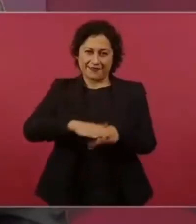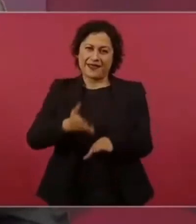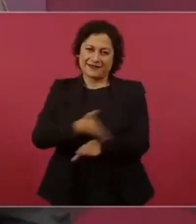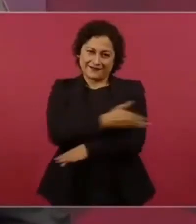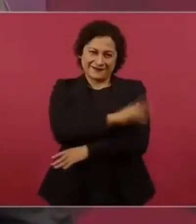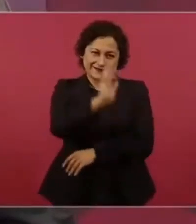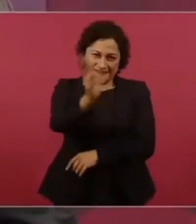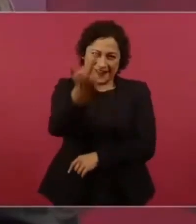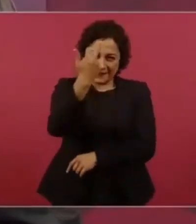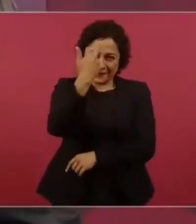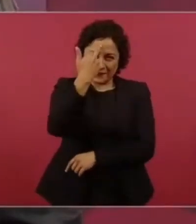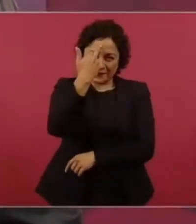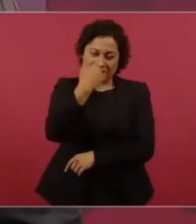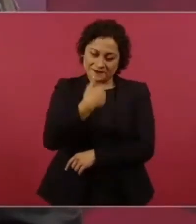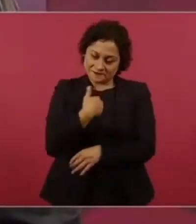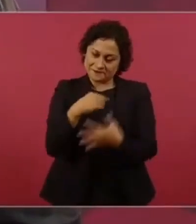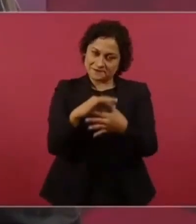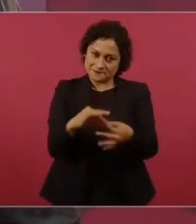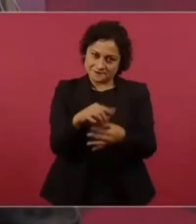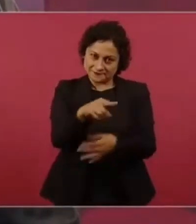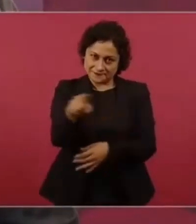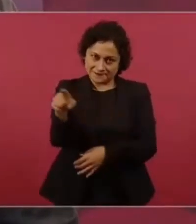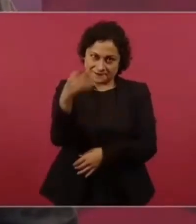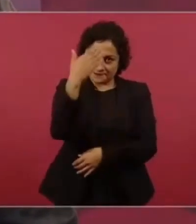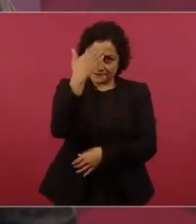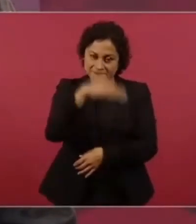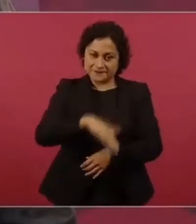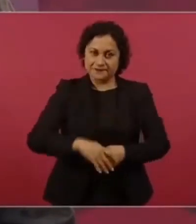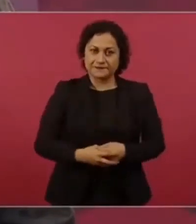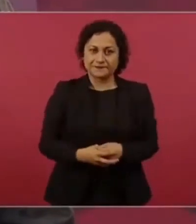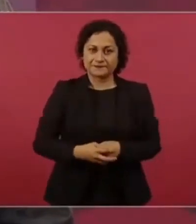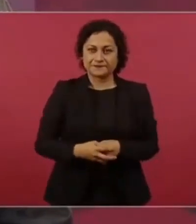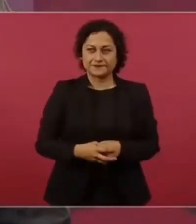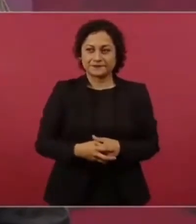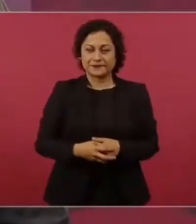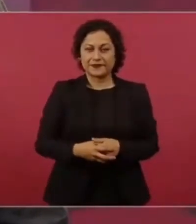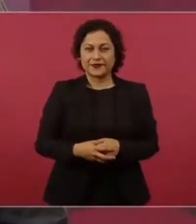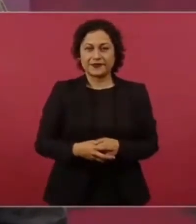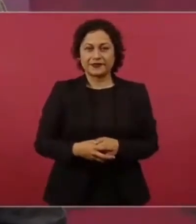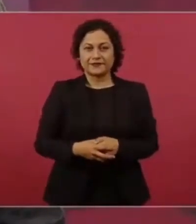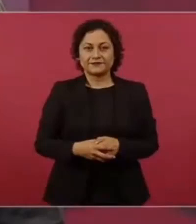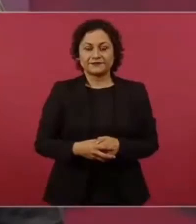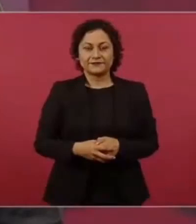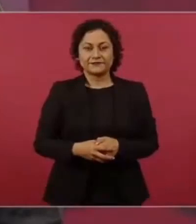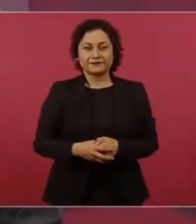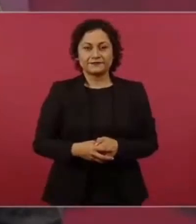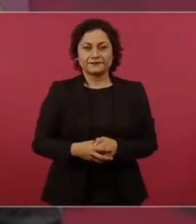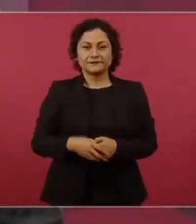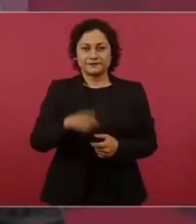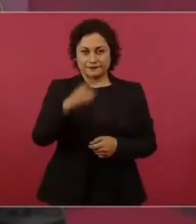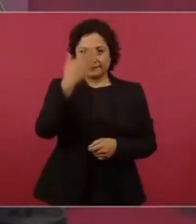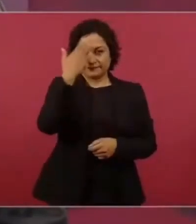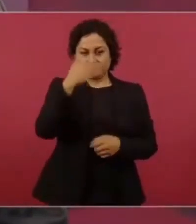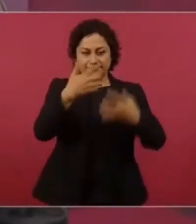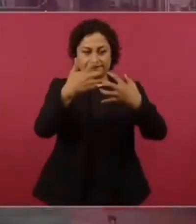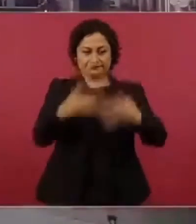saben de lo que era un perforador,